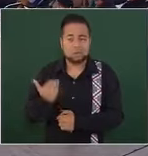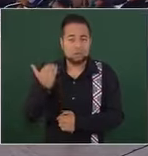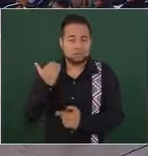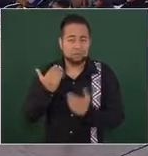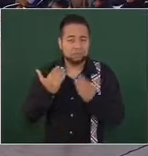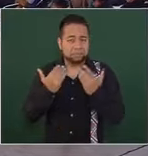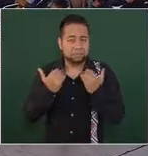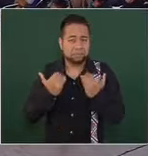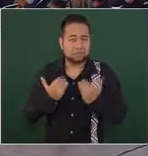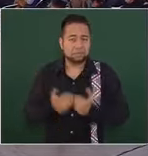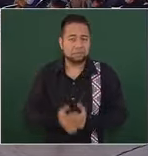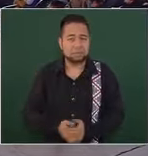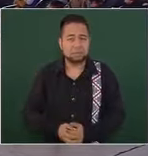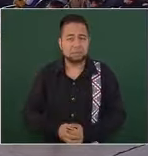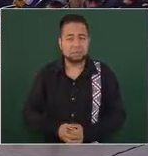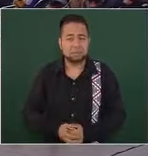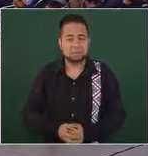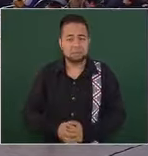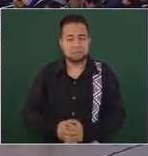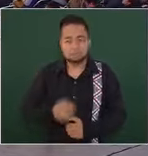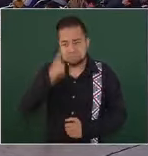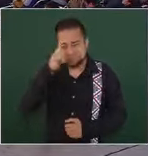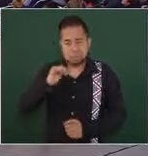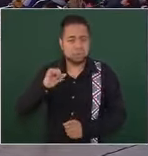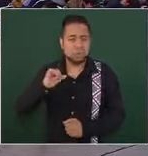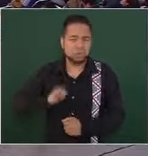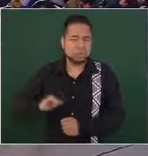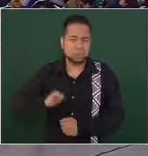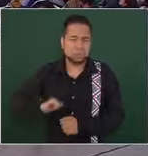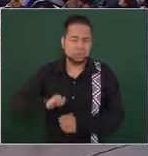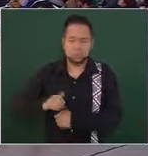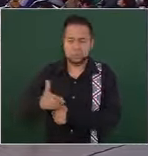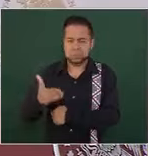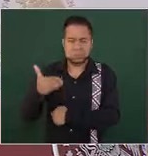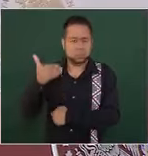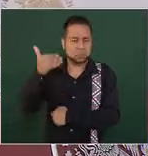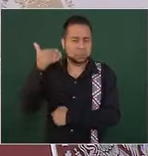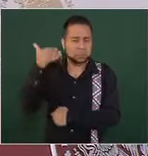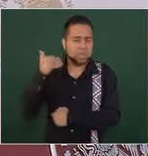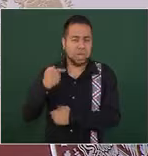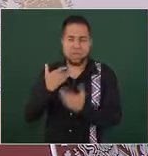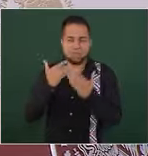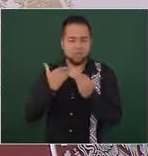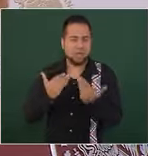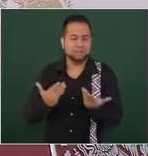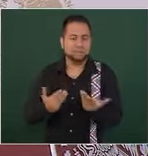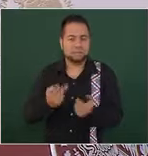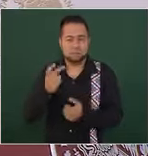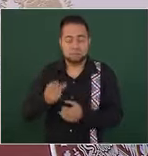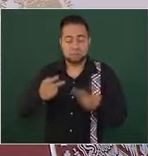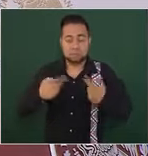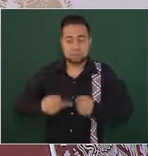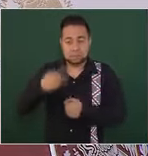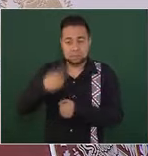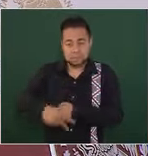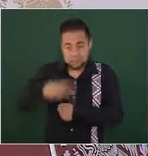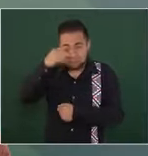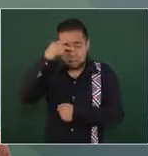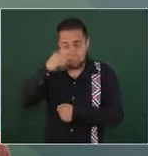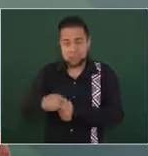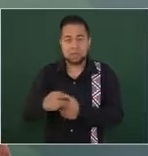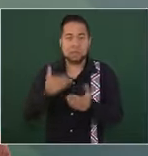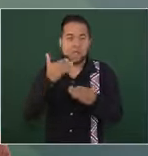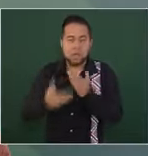en la época prehispánica por eso los mexicanos hasta ahora